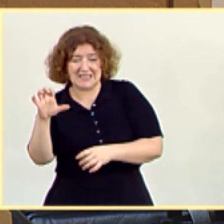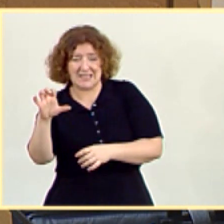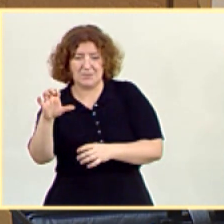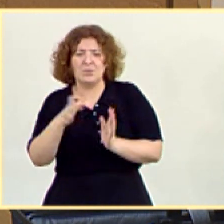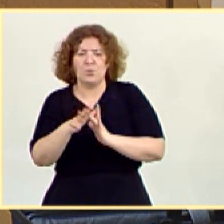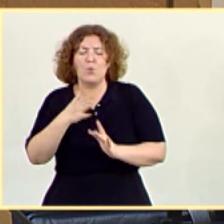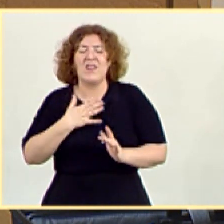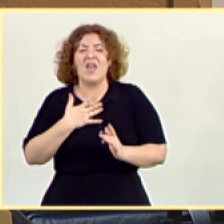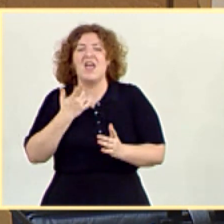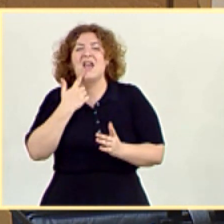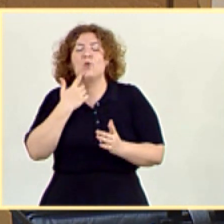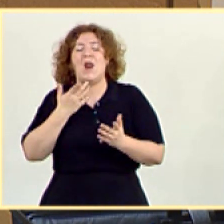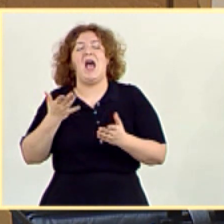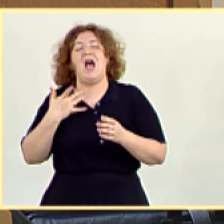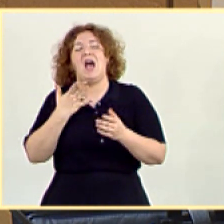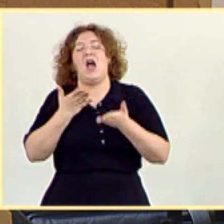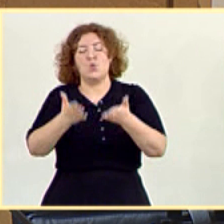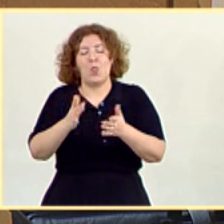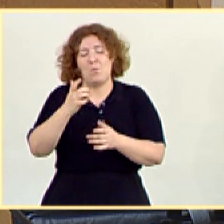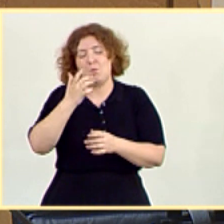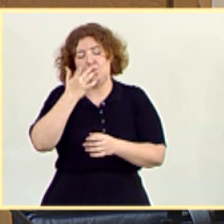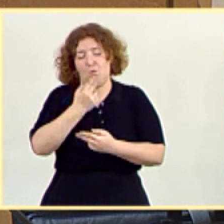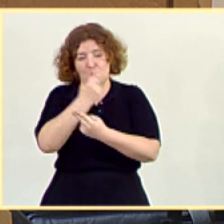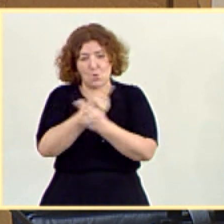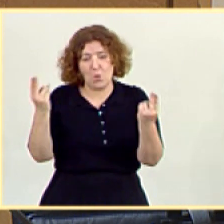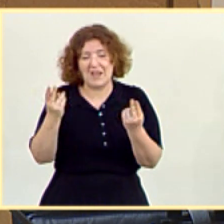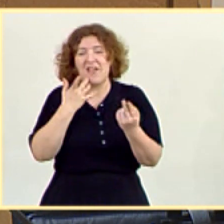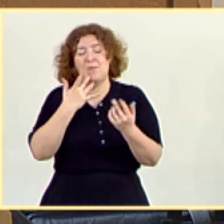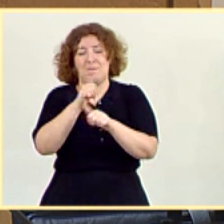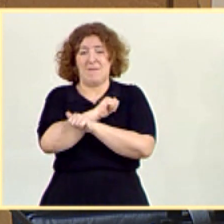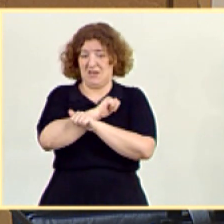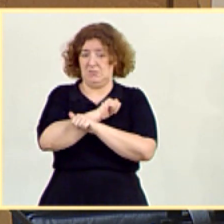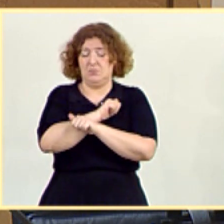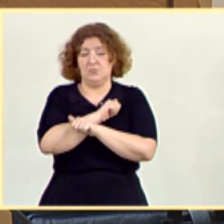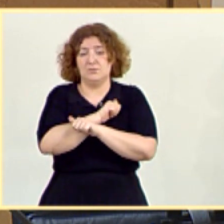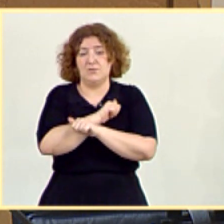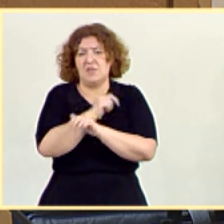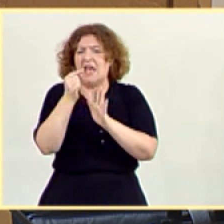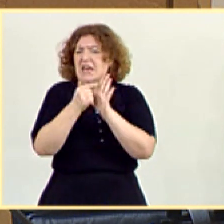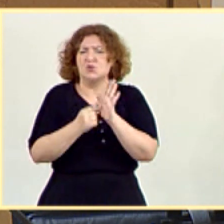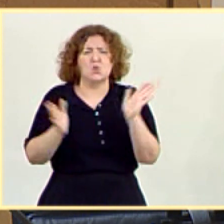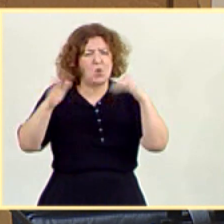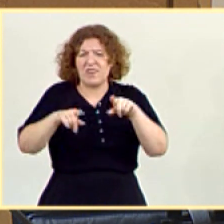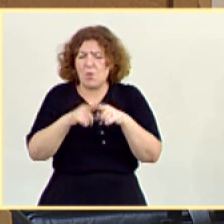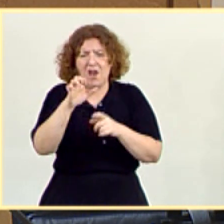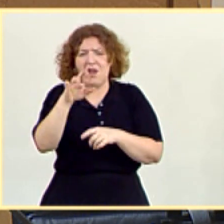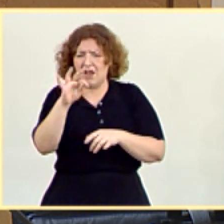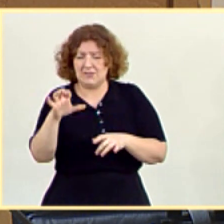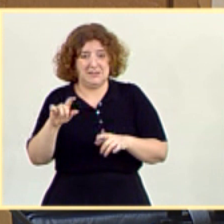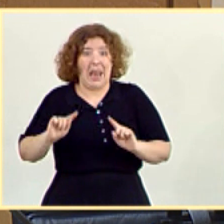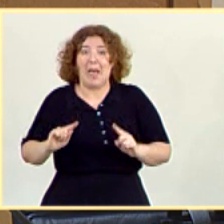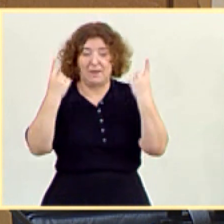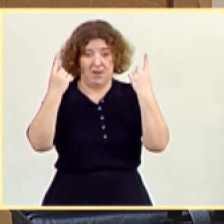a la prestación pública de desempleo, incluso careciendo de los requisitos para poder acceder a la misma. Esto es la primera vez que